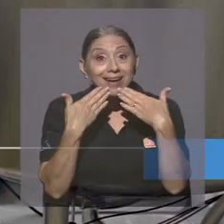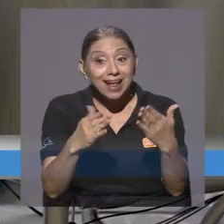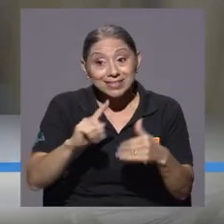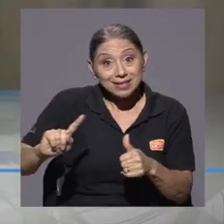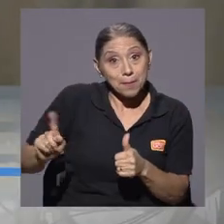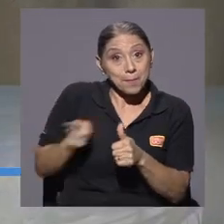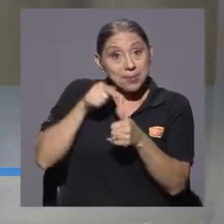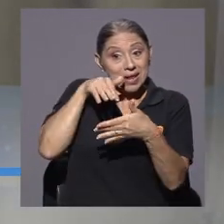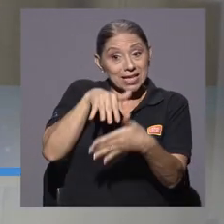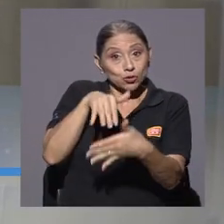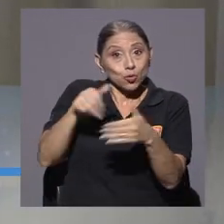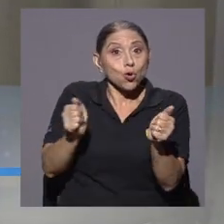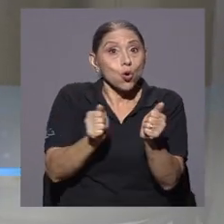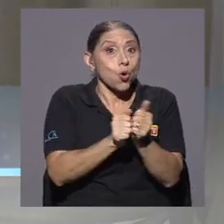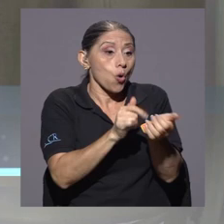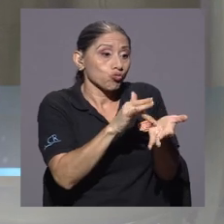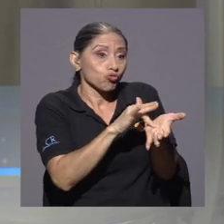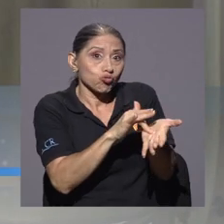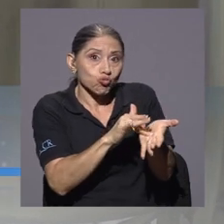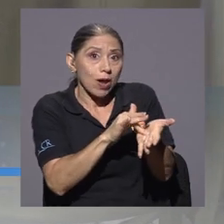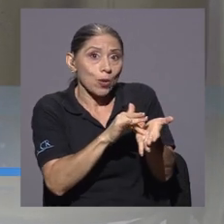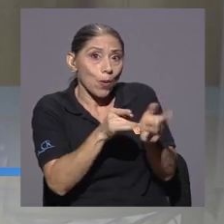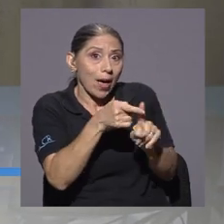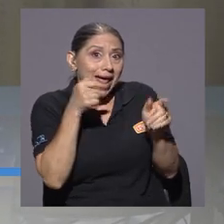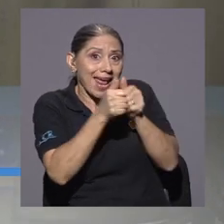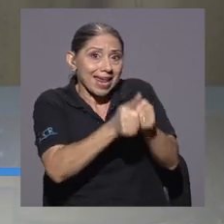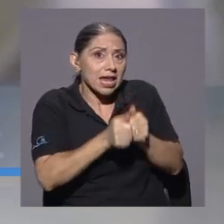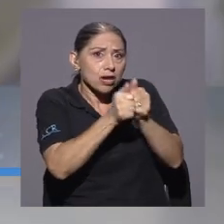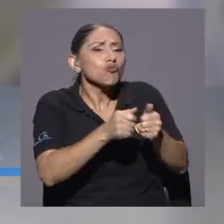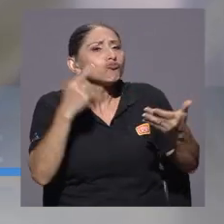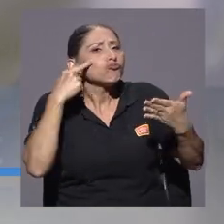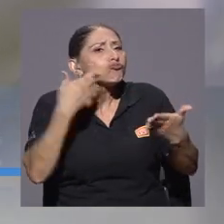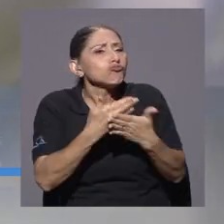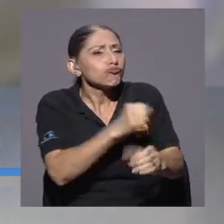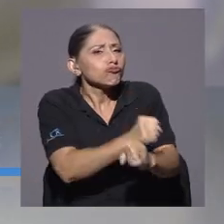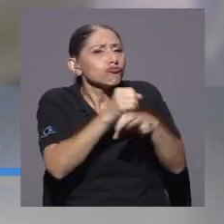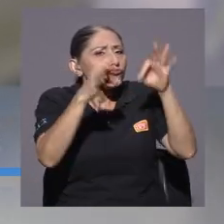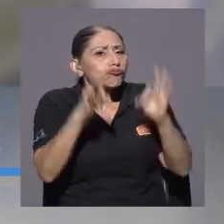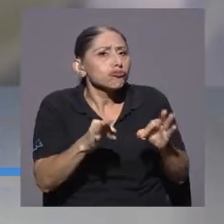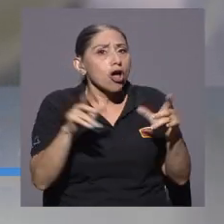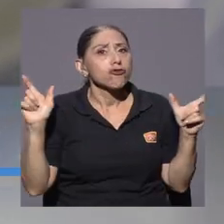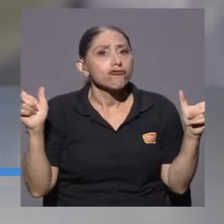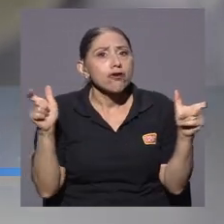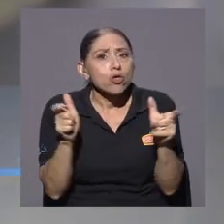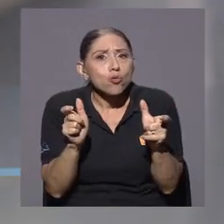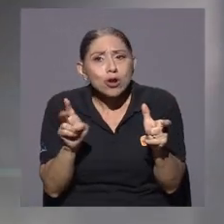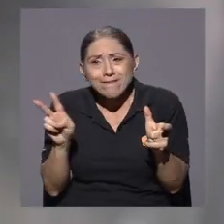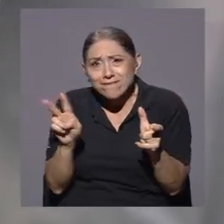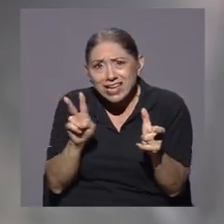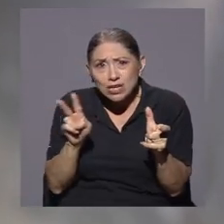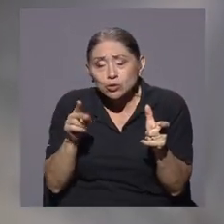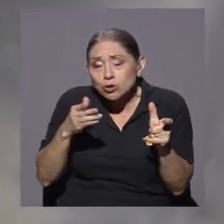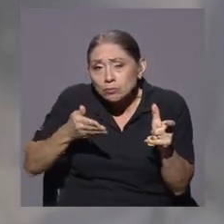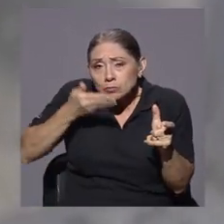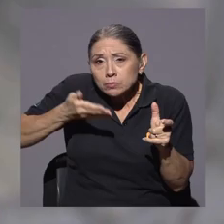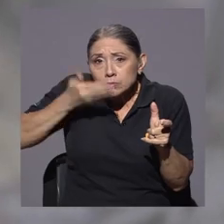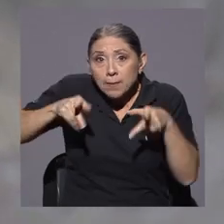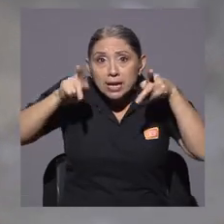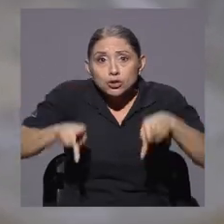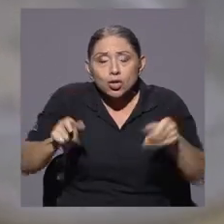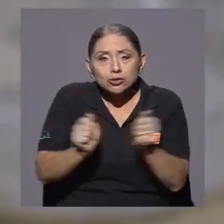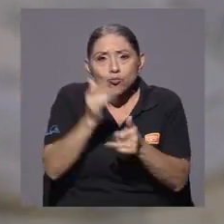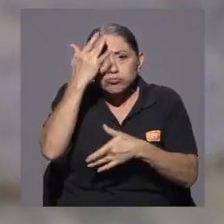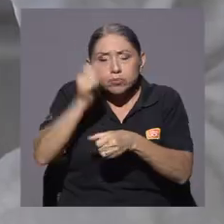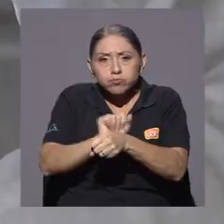Gracias a que el primer estudio con suero equino demostró que este tratamiento es seguro y reduce la carga viral en los tejidos respiratorios de personas con